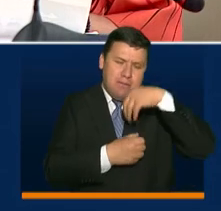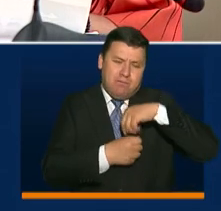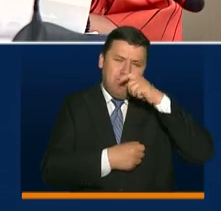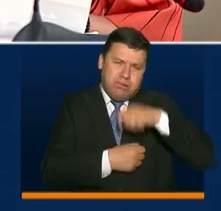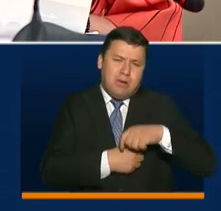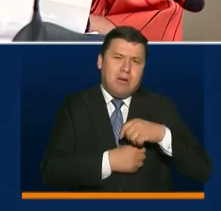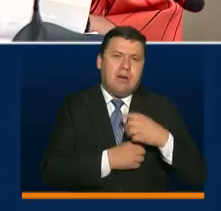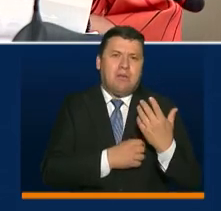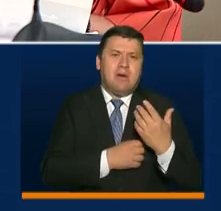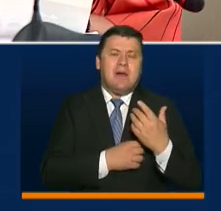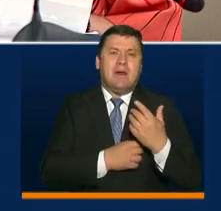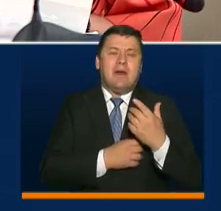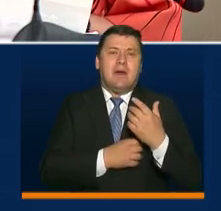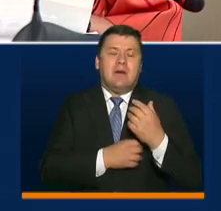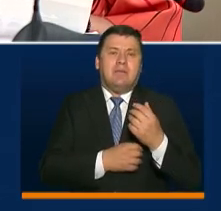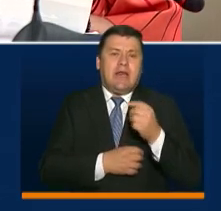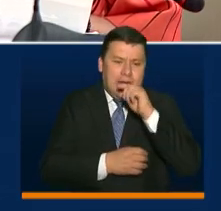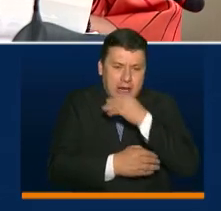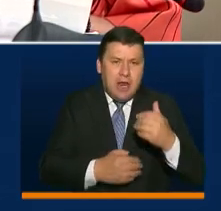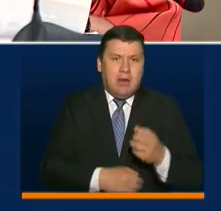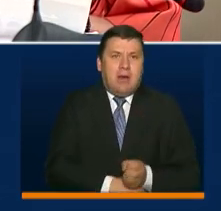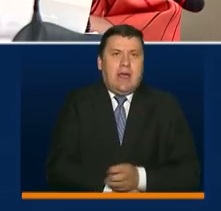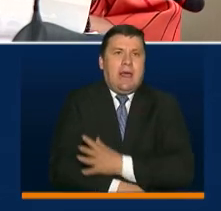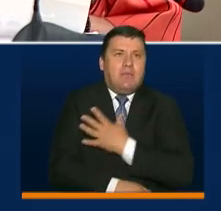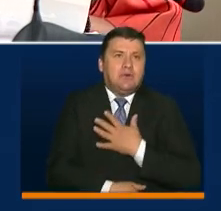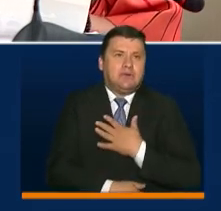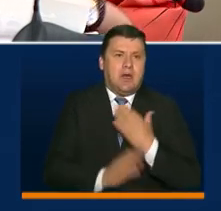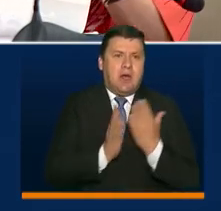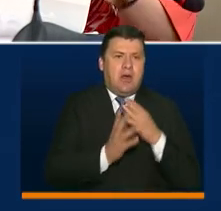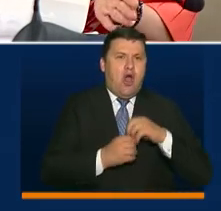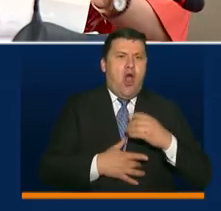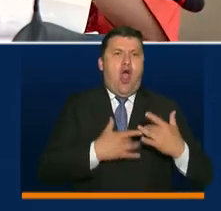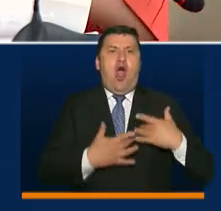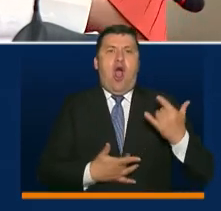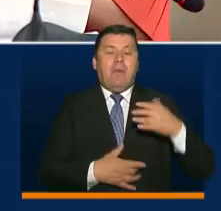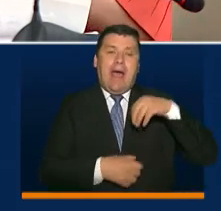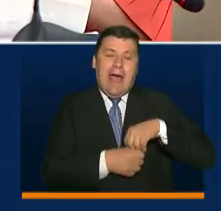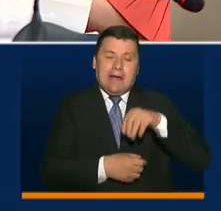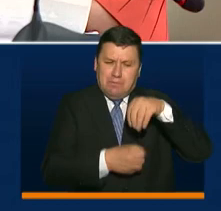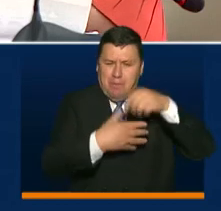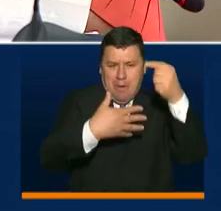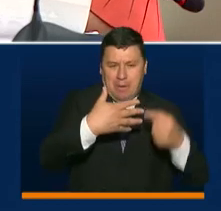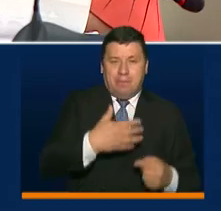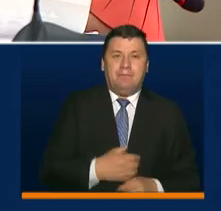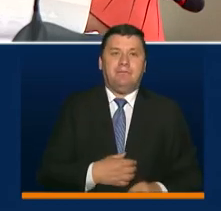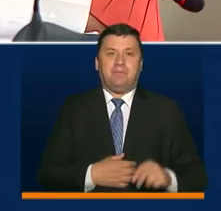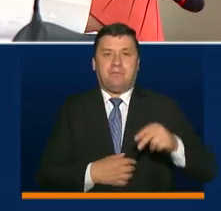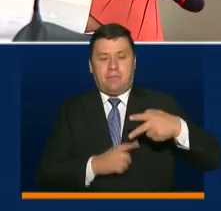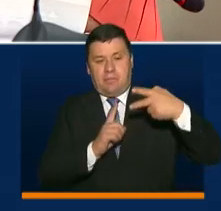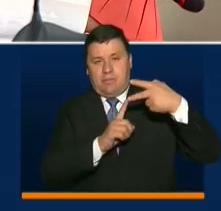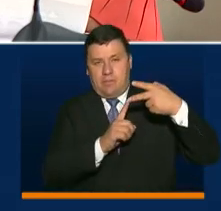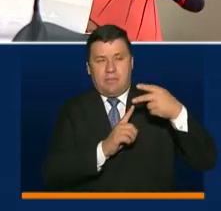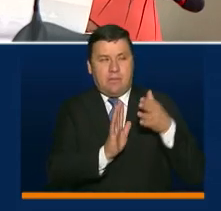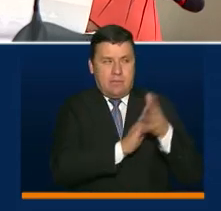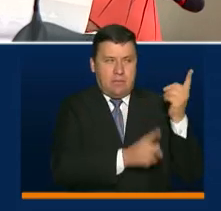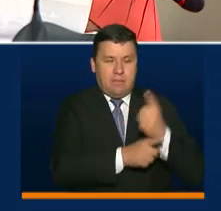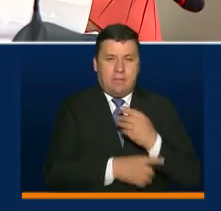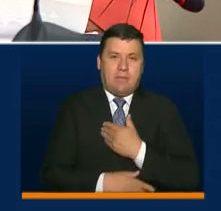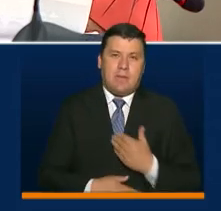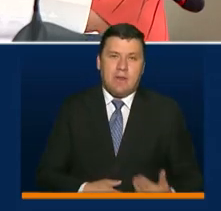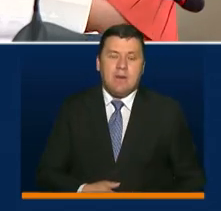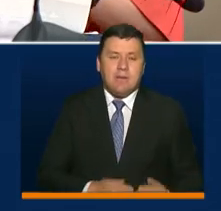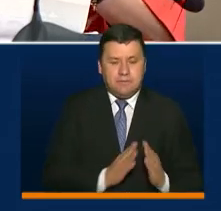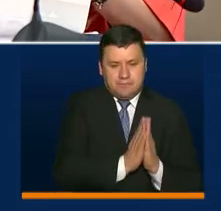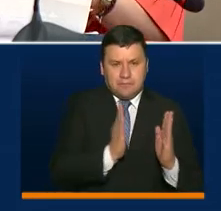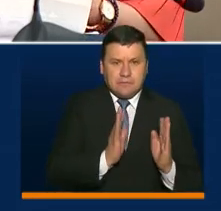de la conexión y salud emocional de los niños y jóvenes en estudio en casa. En la siguiente parte encuentran dos fases que lo ha mencionado el presidente, que es la